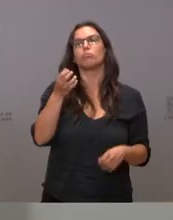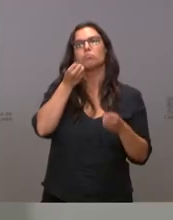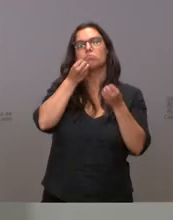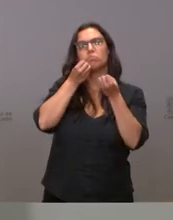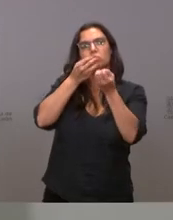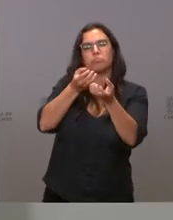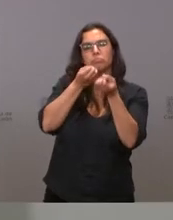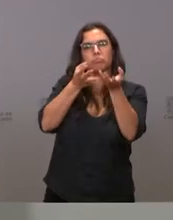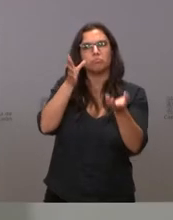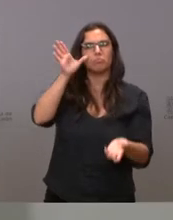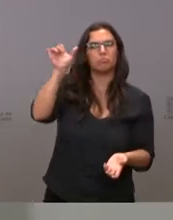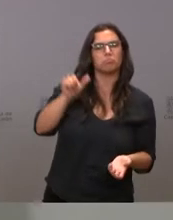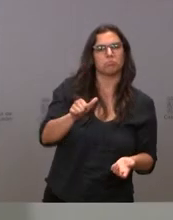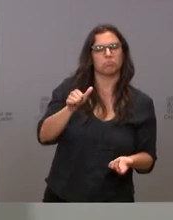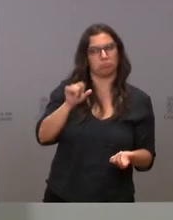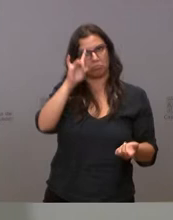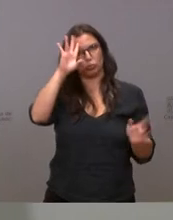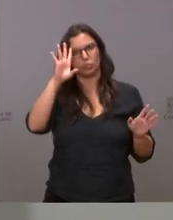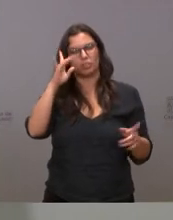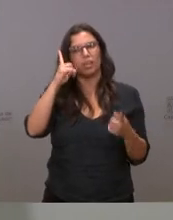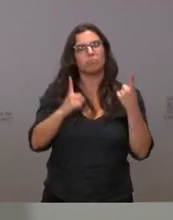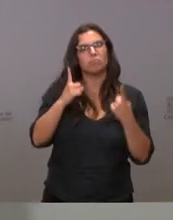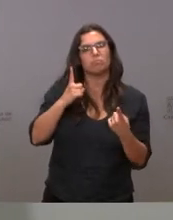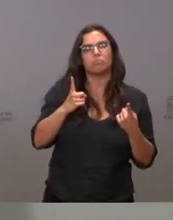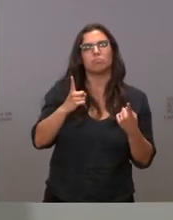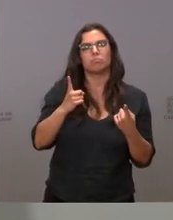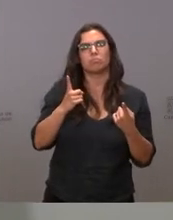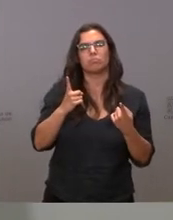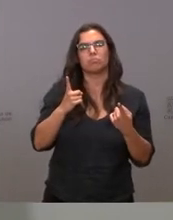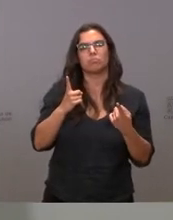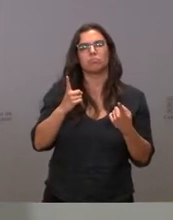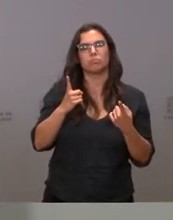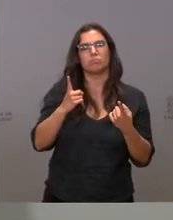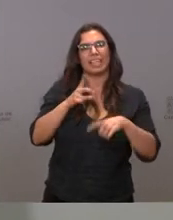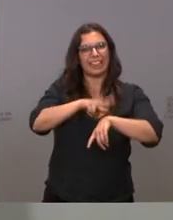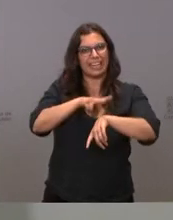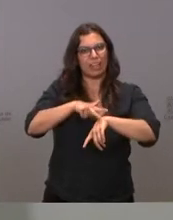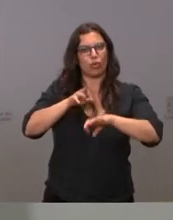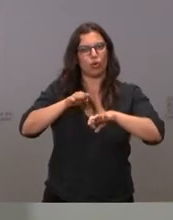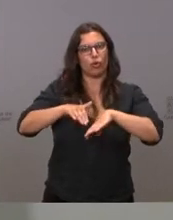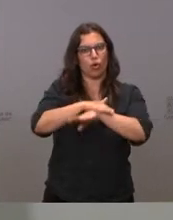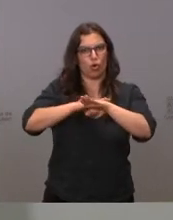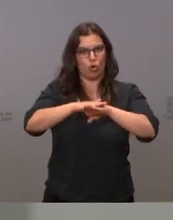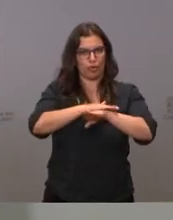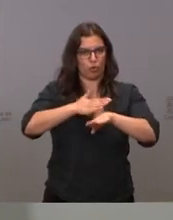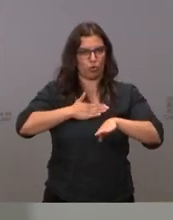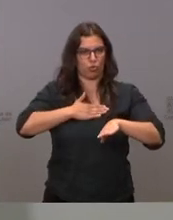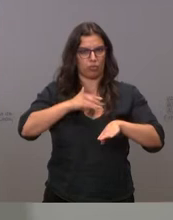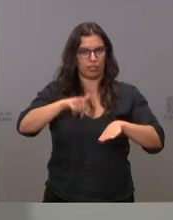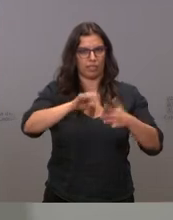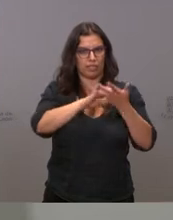de delegado del Gobierno en la comunidad